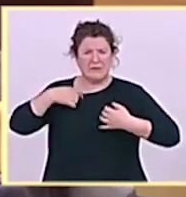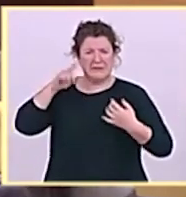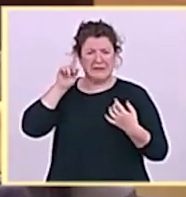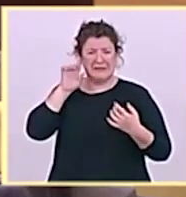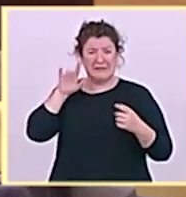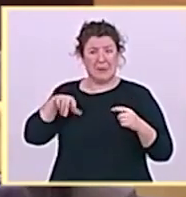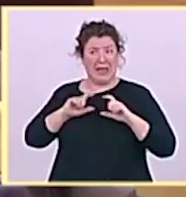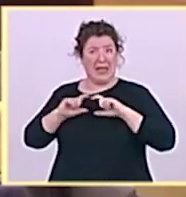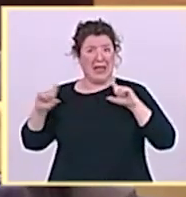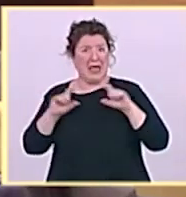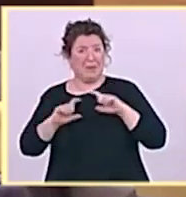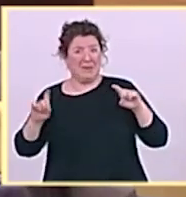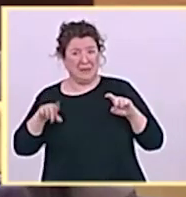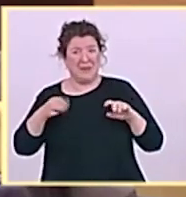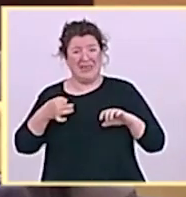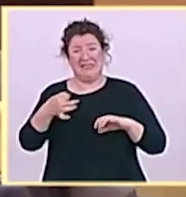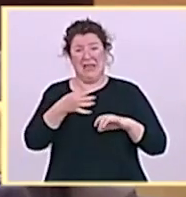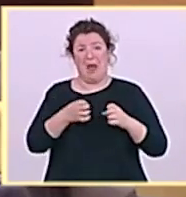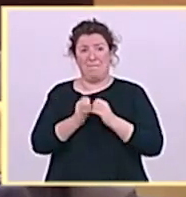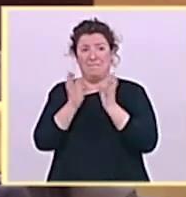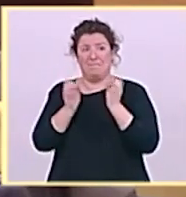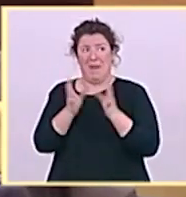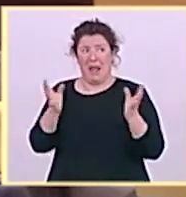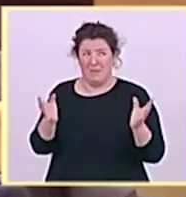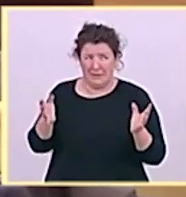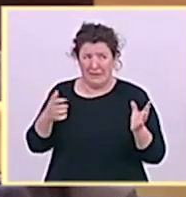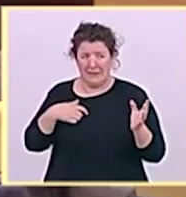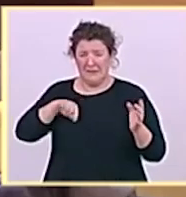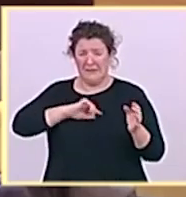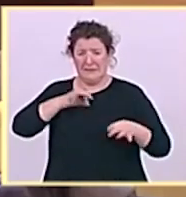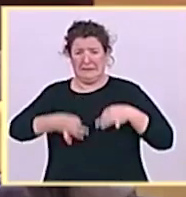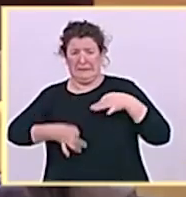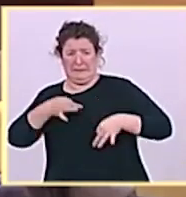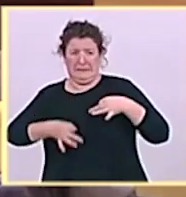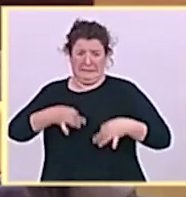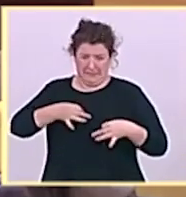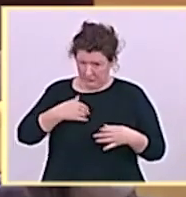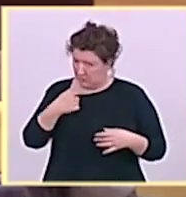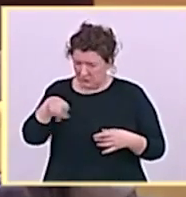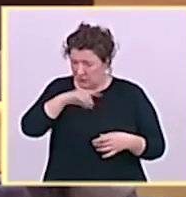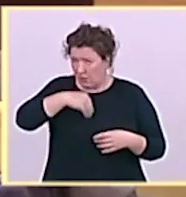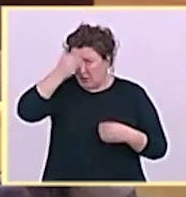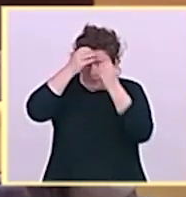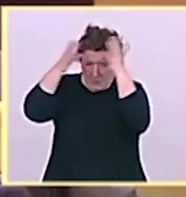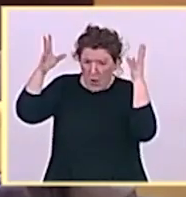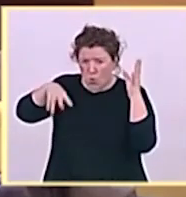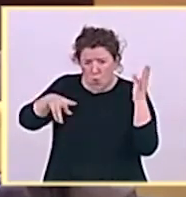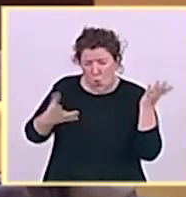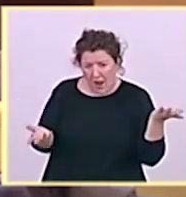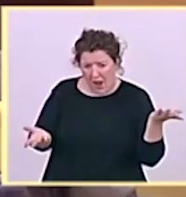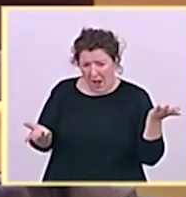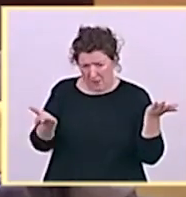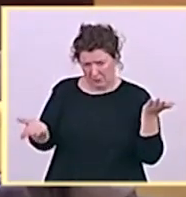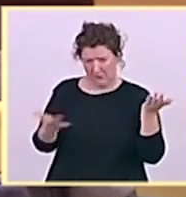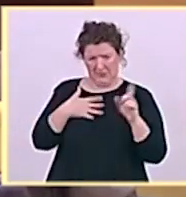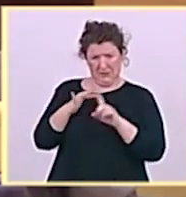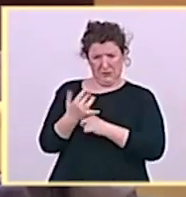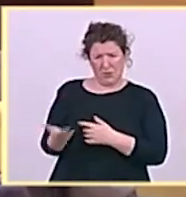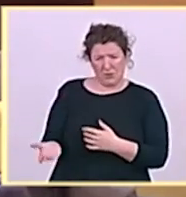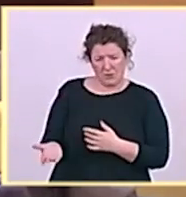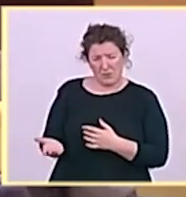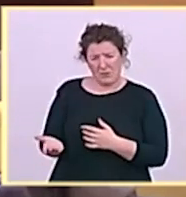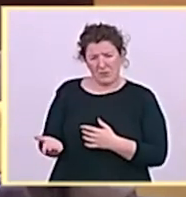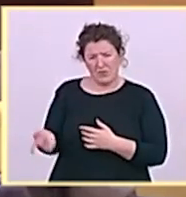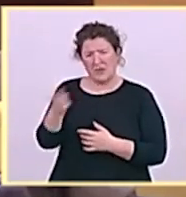lógico que después de 19 meses salga una nota de prensa hace días atrás de su ministerio diciendo que están colaborando con técnicos especializados en mediciones